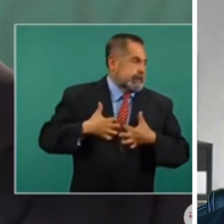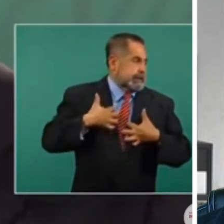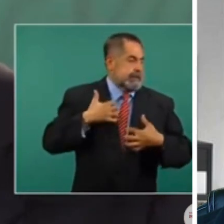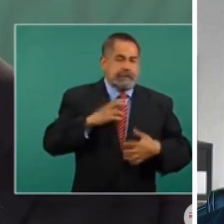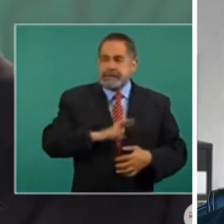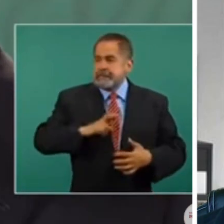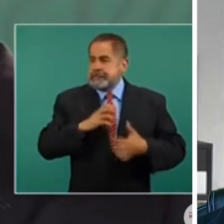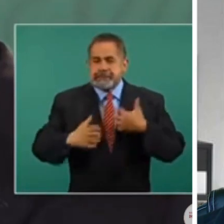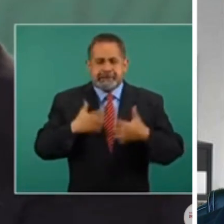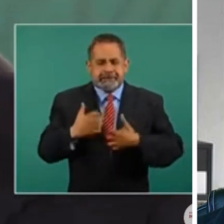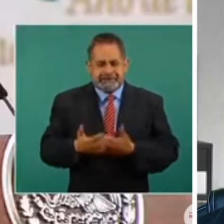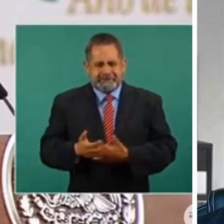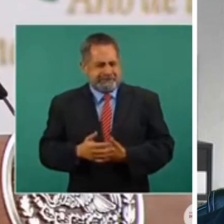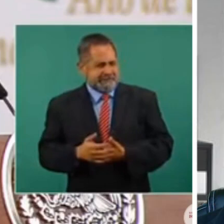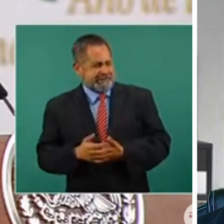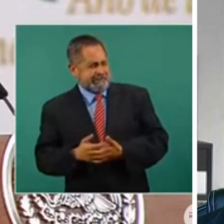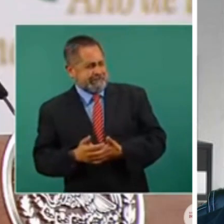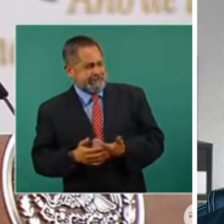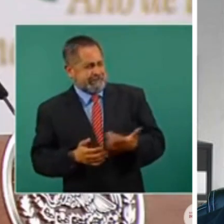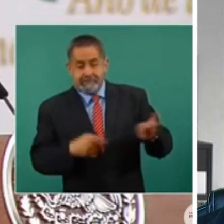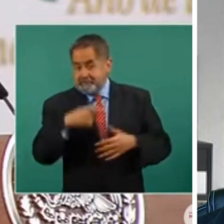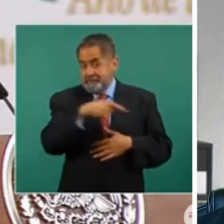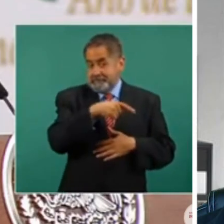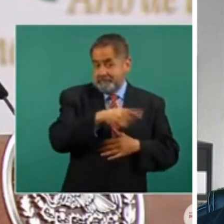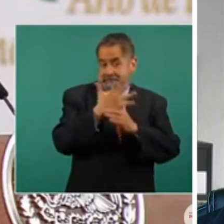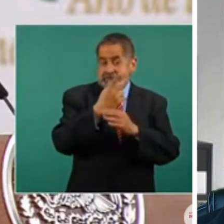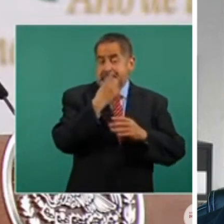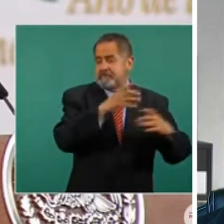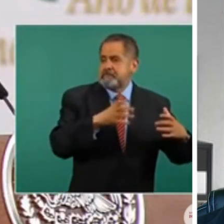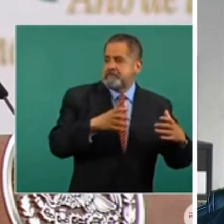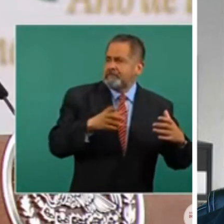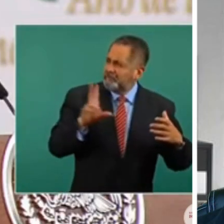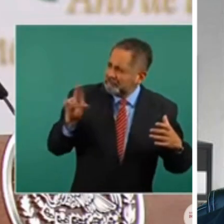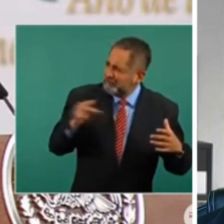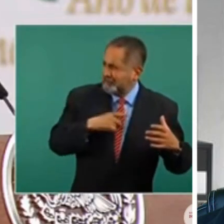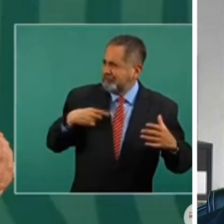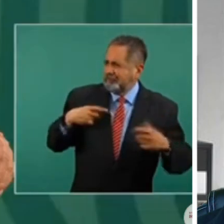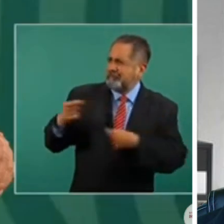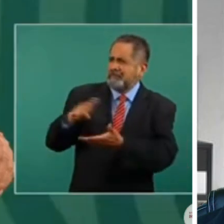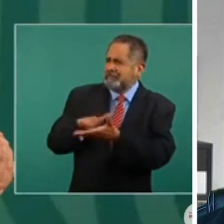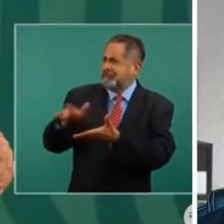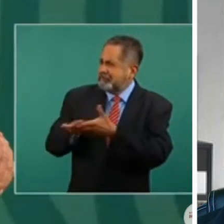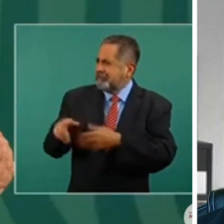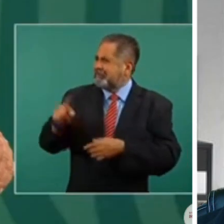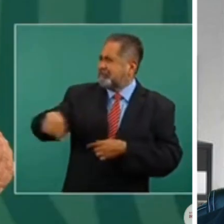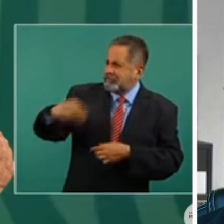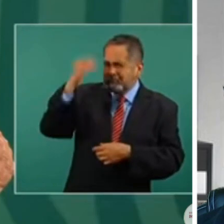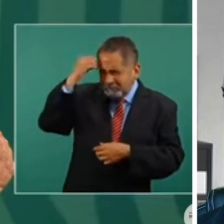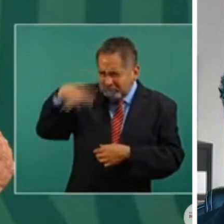Dice el conservador, los están volviendo flojos.